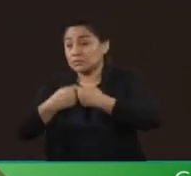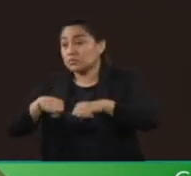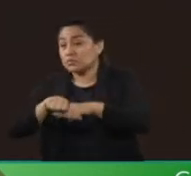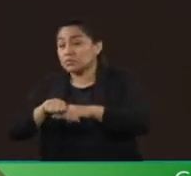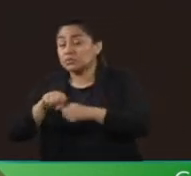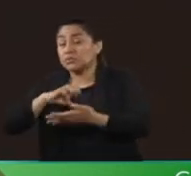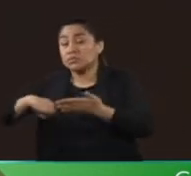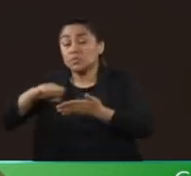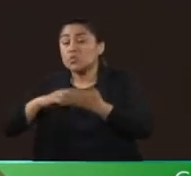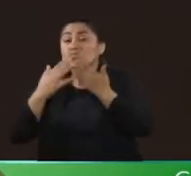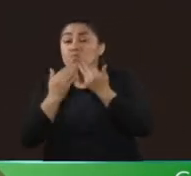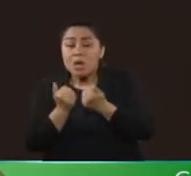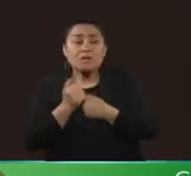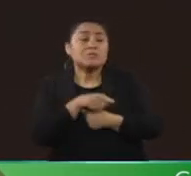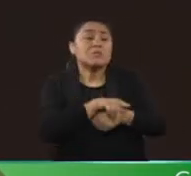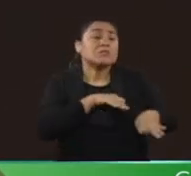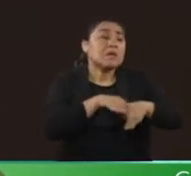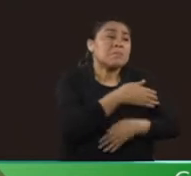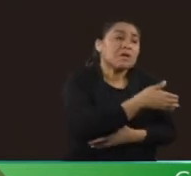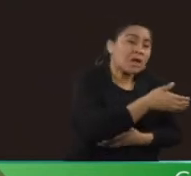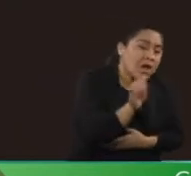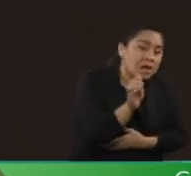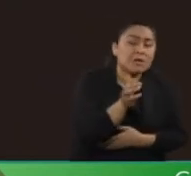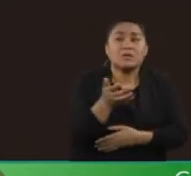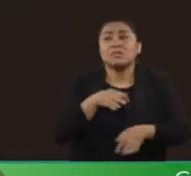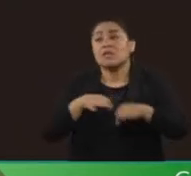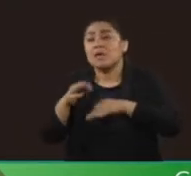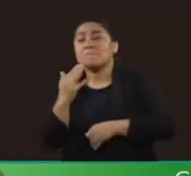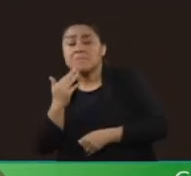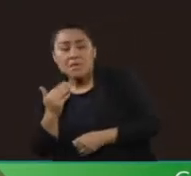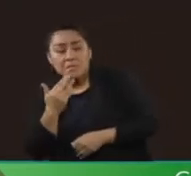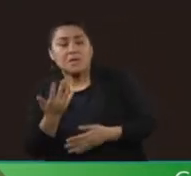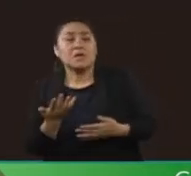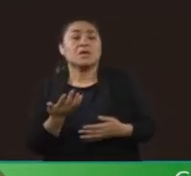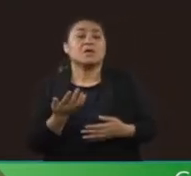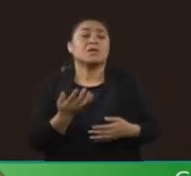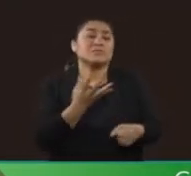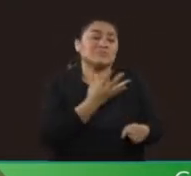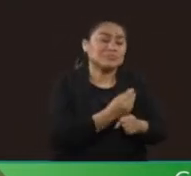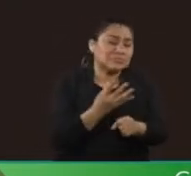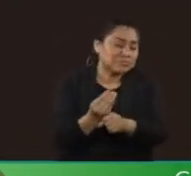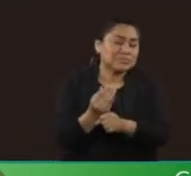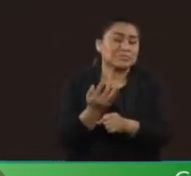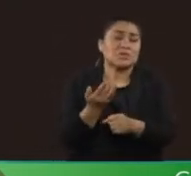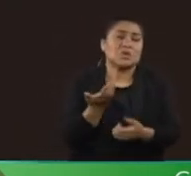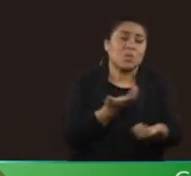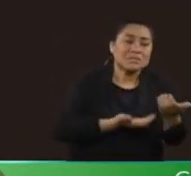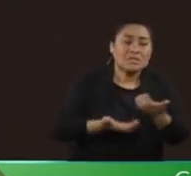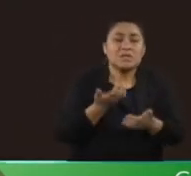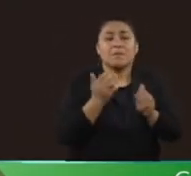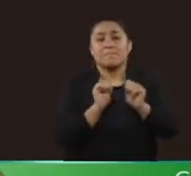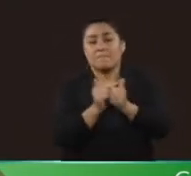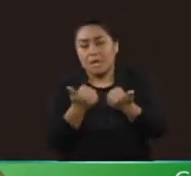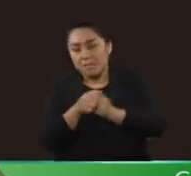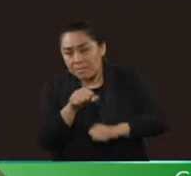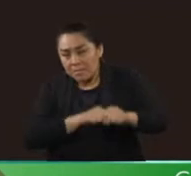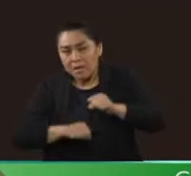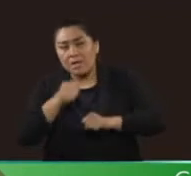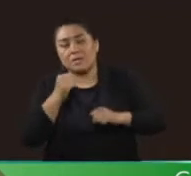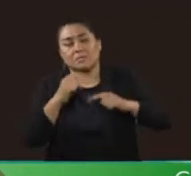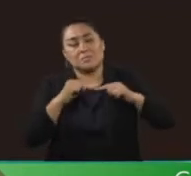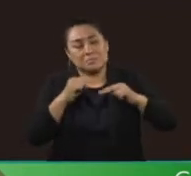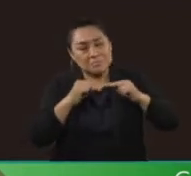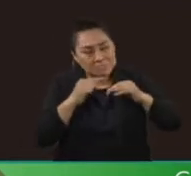aquellos que trabajan en el campo, en los mercados, los mecánicos, plomeros, comerciantes, panaderos, manicuristas,